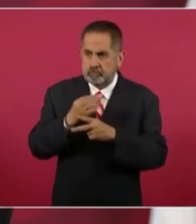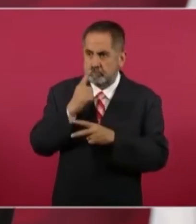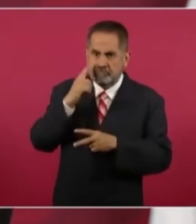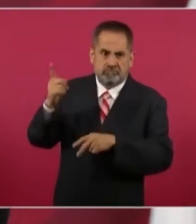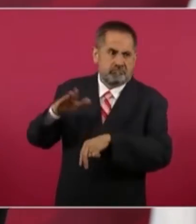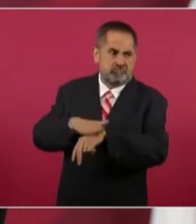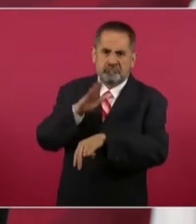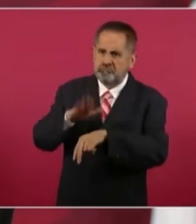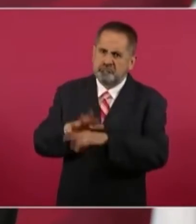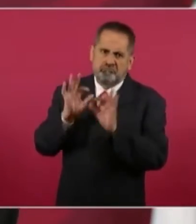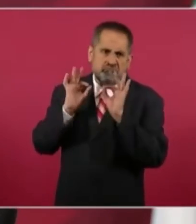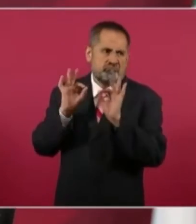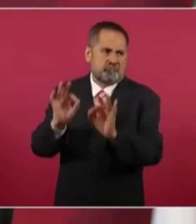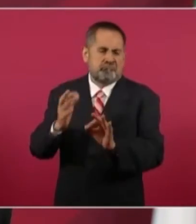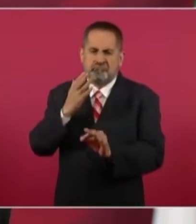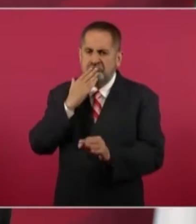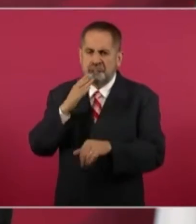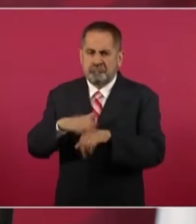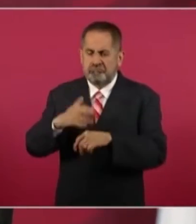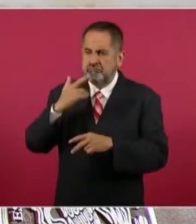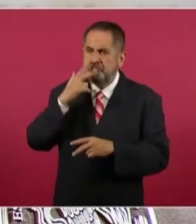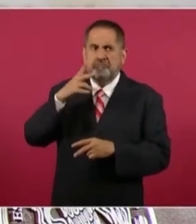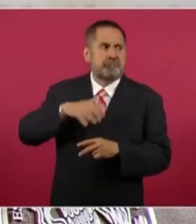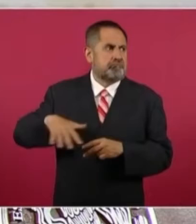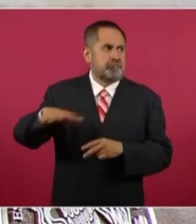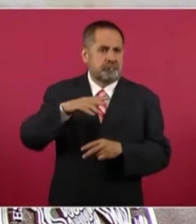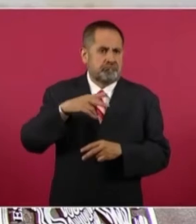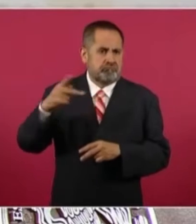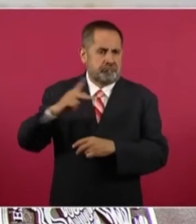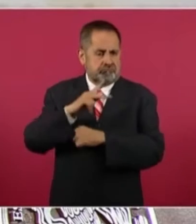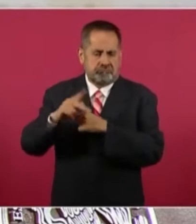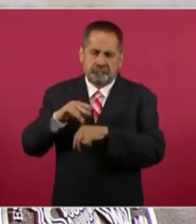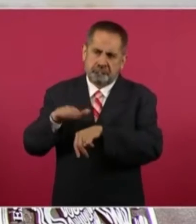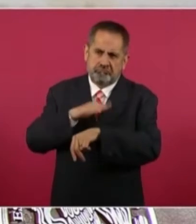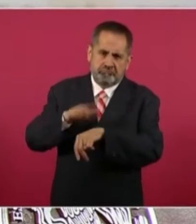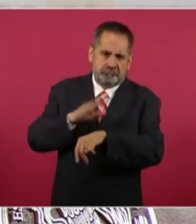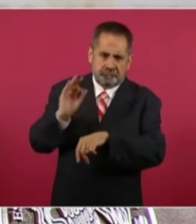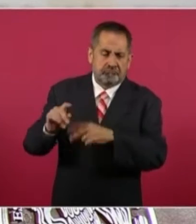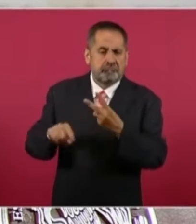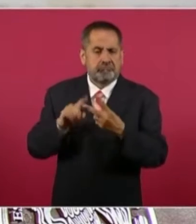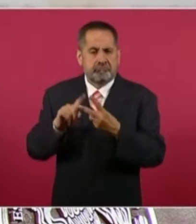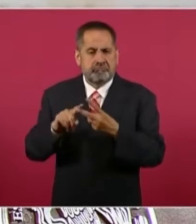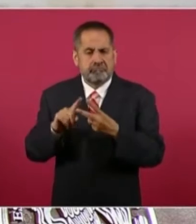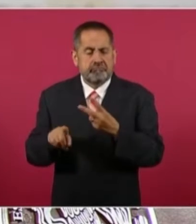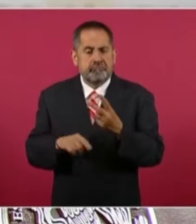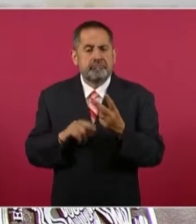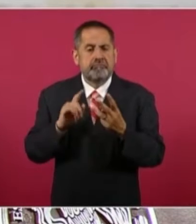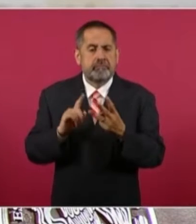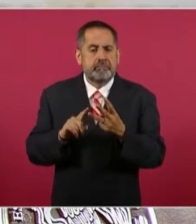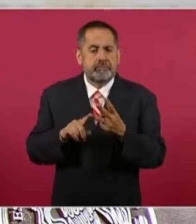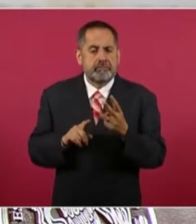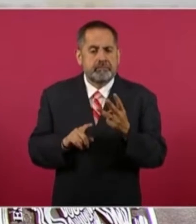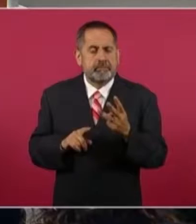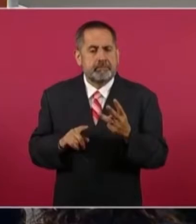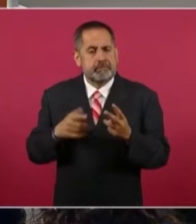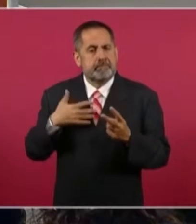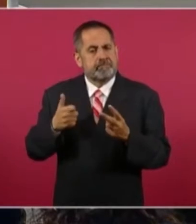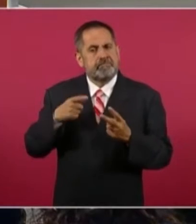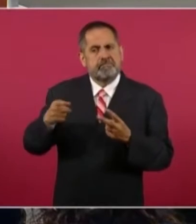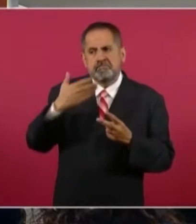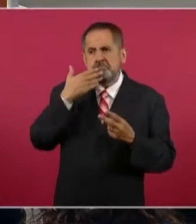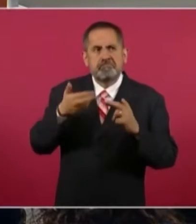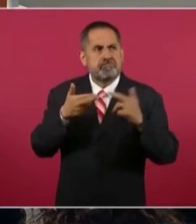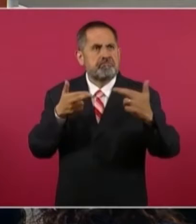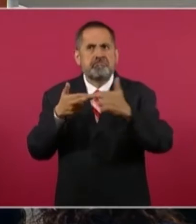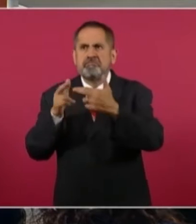el que estamos viendo es mejor aceptado en su pueblo y entiendo que